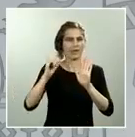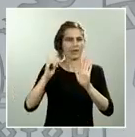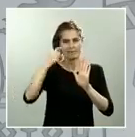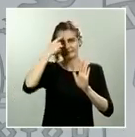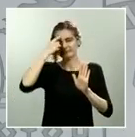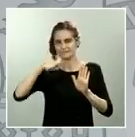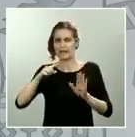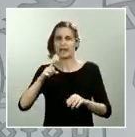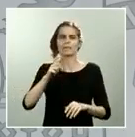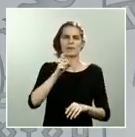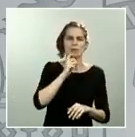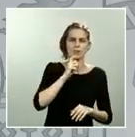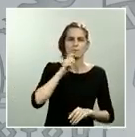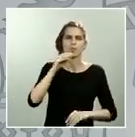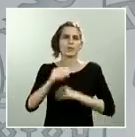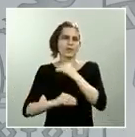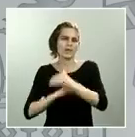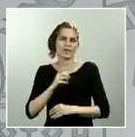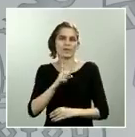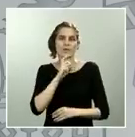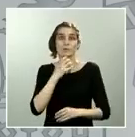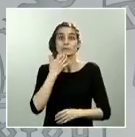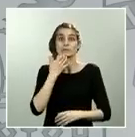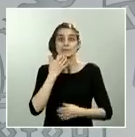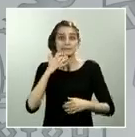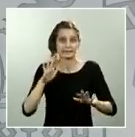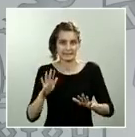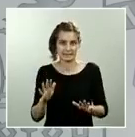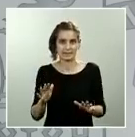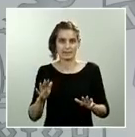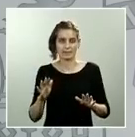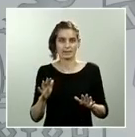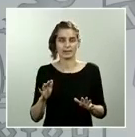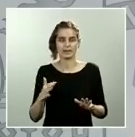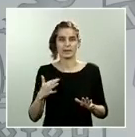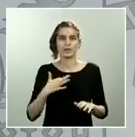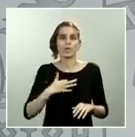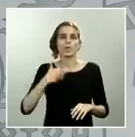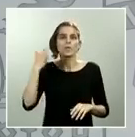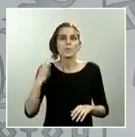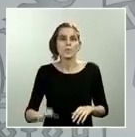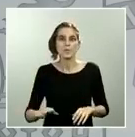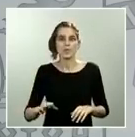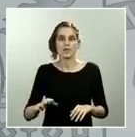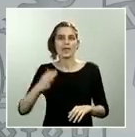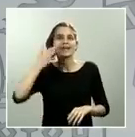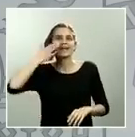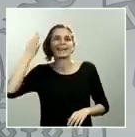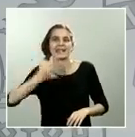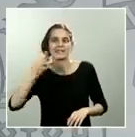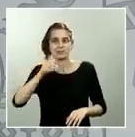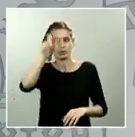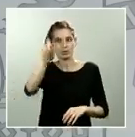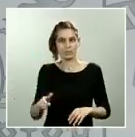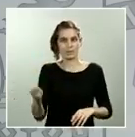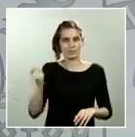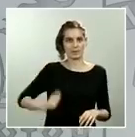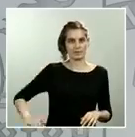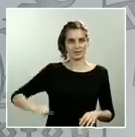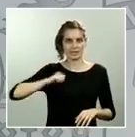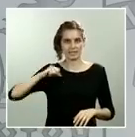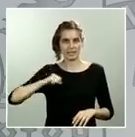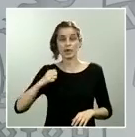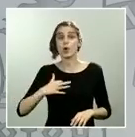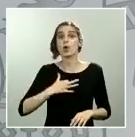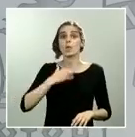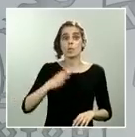en los casos en donde haya podido existir algún riesgo para el profesional sanitario, bien porque haya atendido a alguna persona